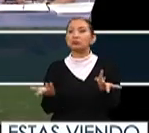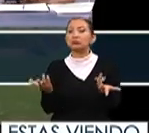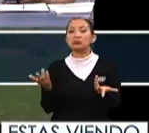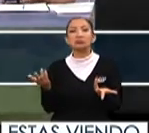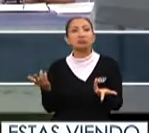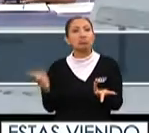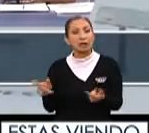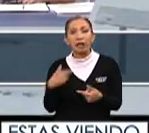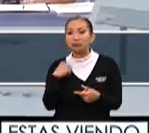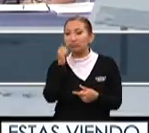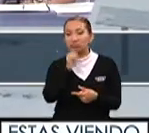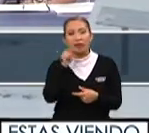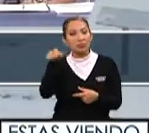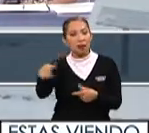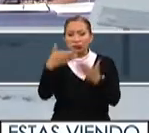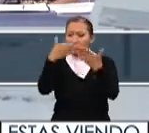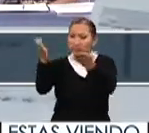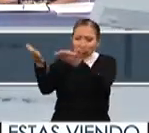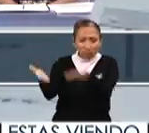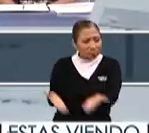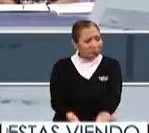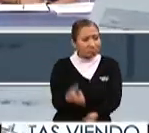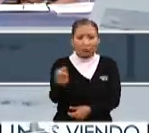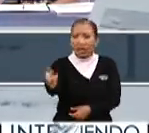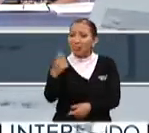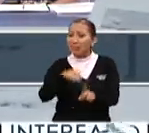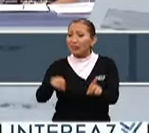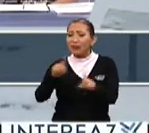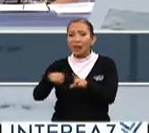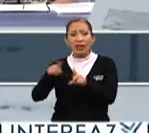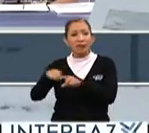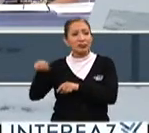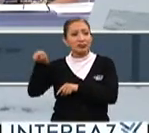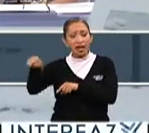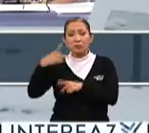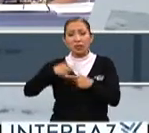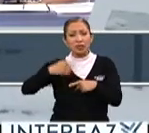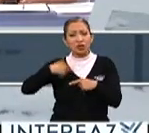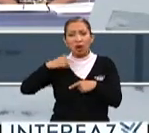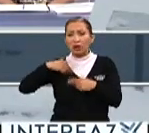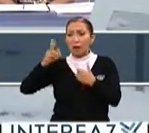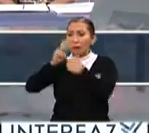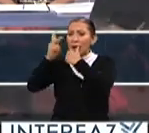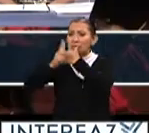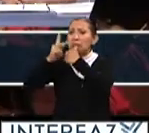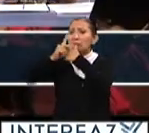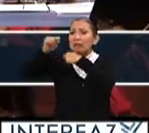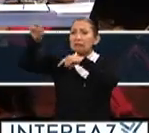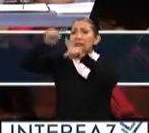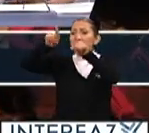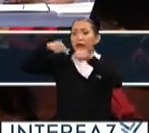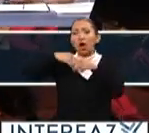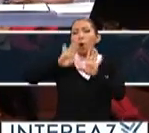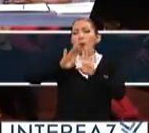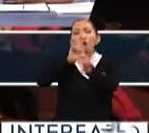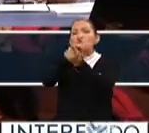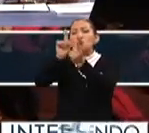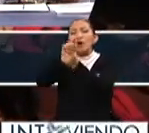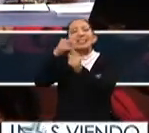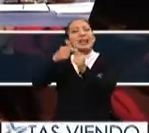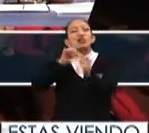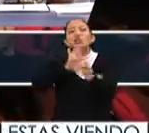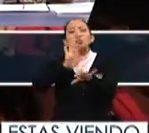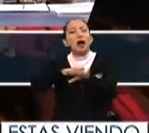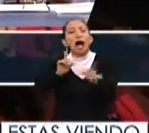digamos desde siempre ha estado abierto a diferentes personas de muchos países cómo fue esta interacción con